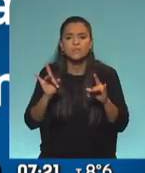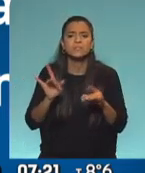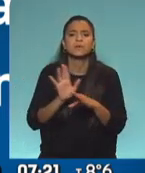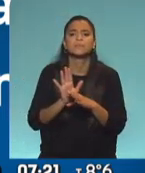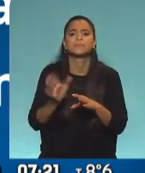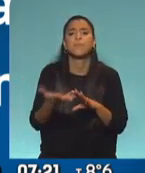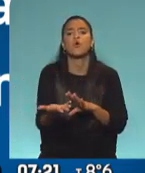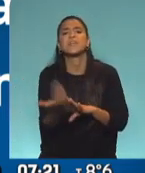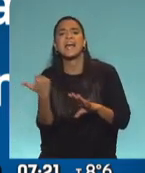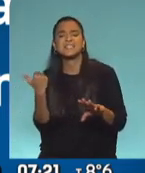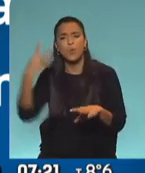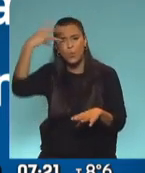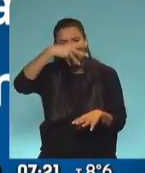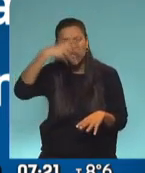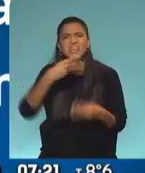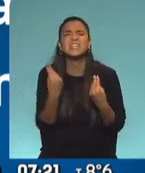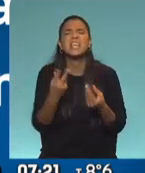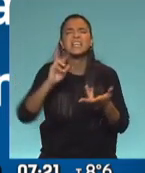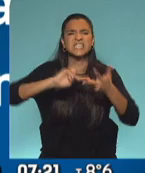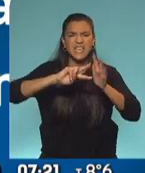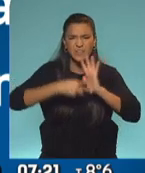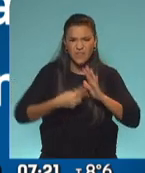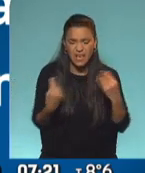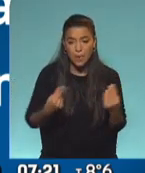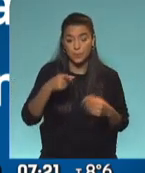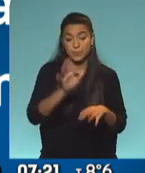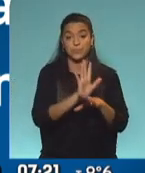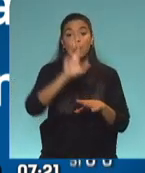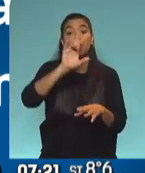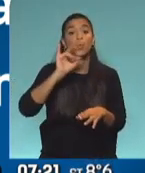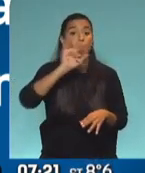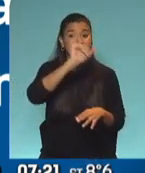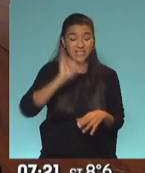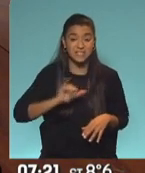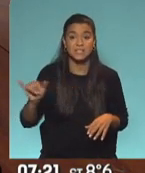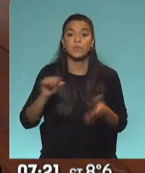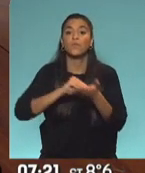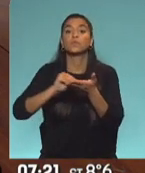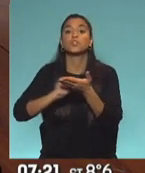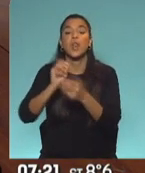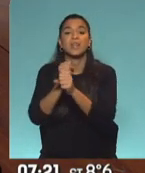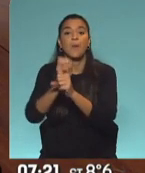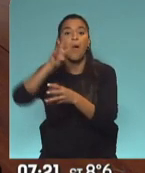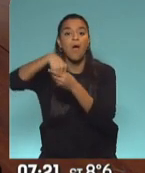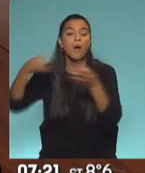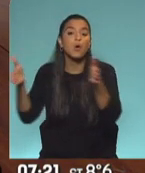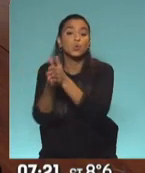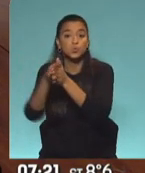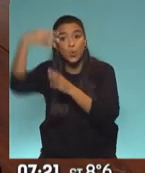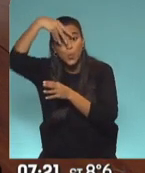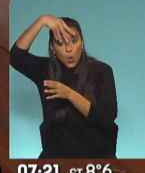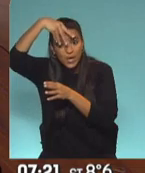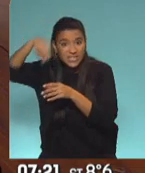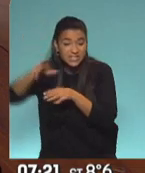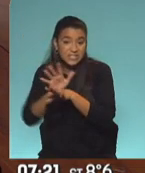Patricia Bullrich. ¿Qué significa esta declaración? Para que la entendamos, Néstor. Que Alan Ruiz era un funcionario que trabajaba junto con Patricia Bullrich, que lo